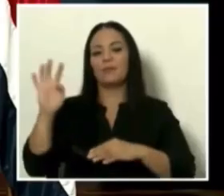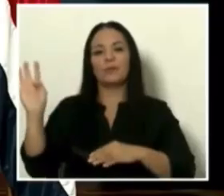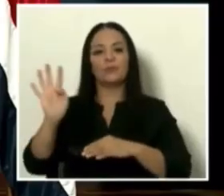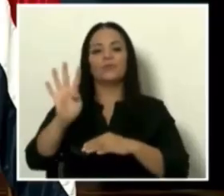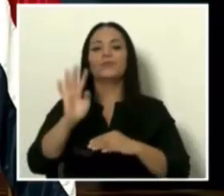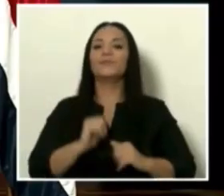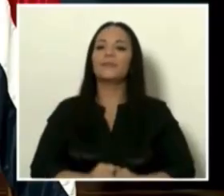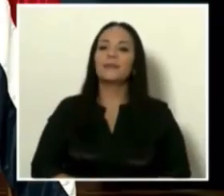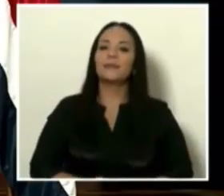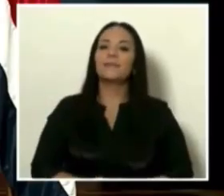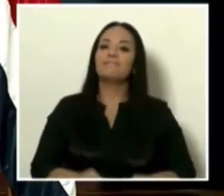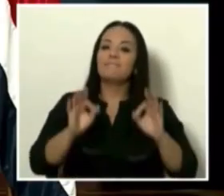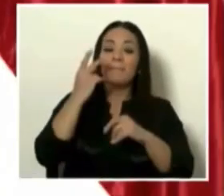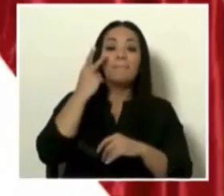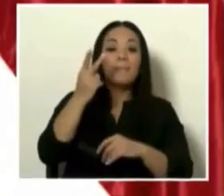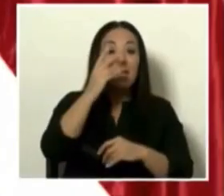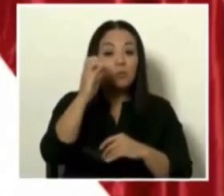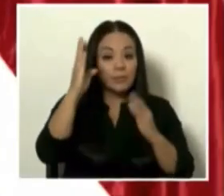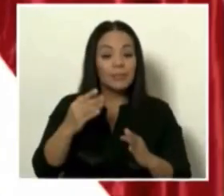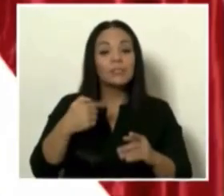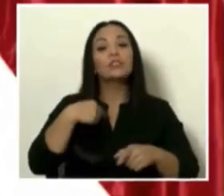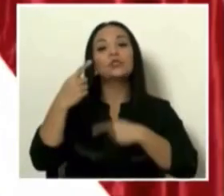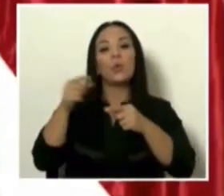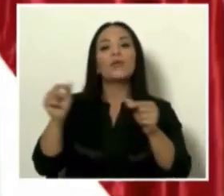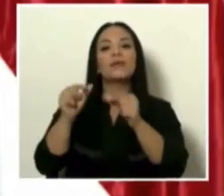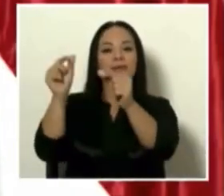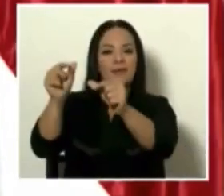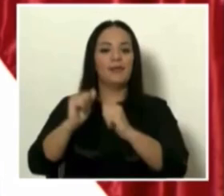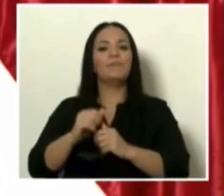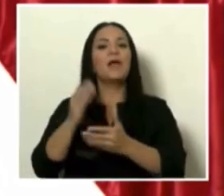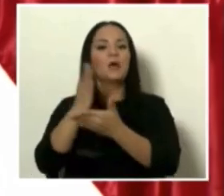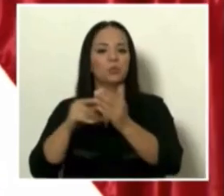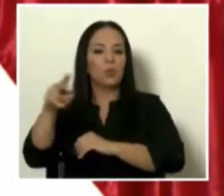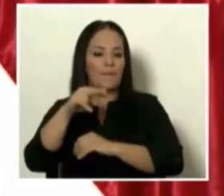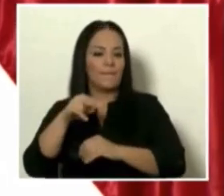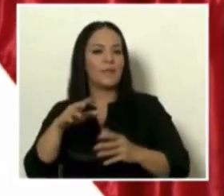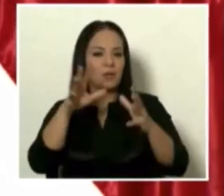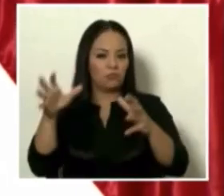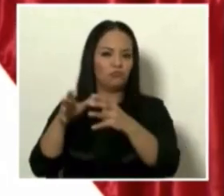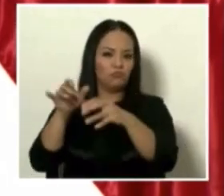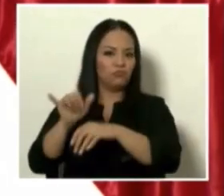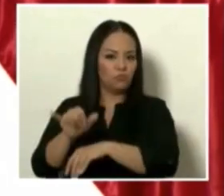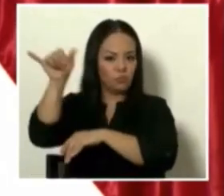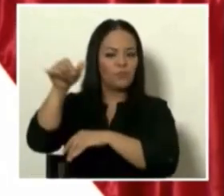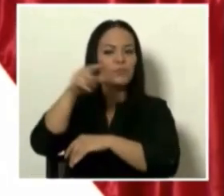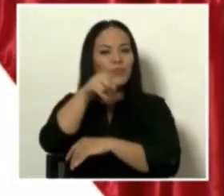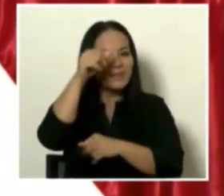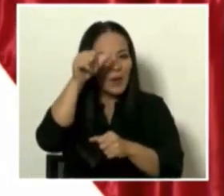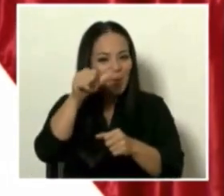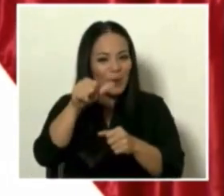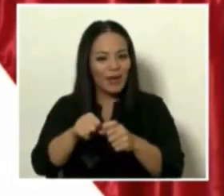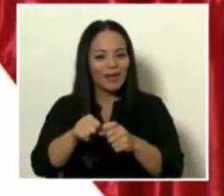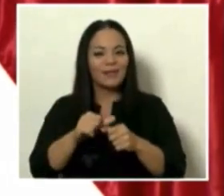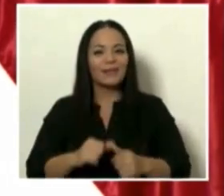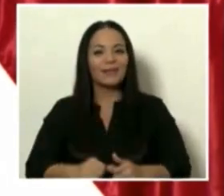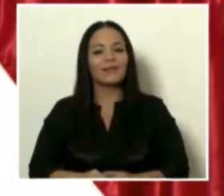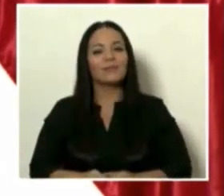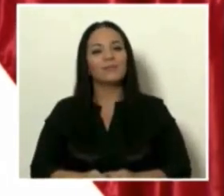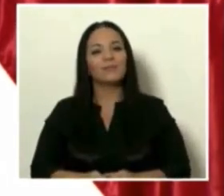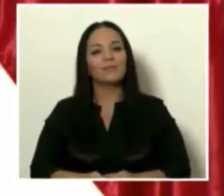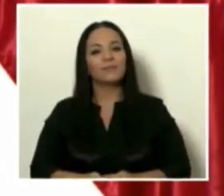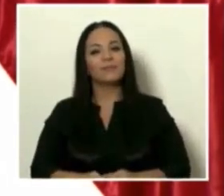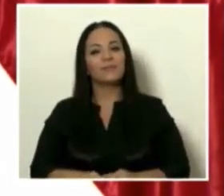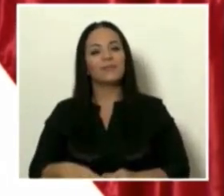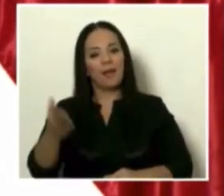Costa Rizanses, voy de gira con algunos colegas. ¿Ustedes se acuerdan que durante la